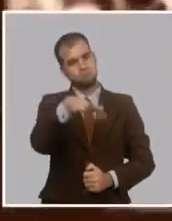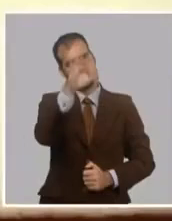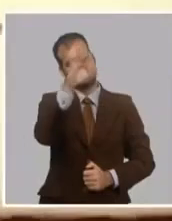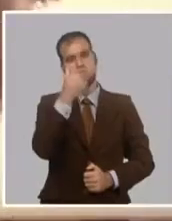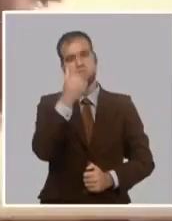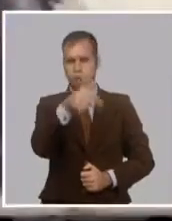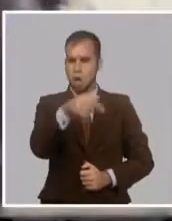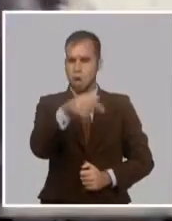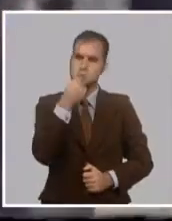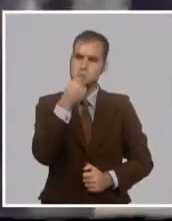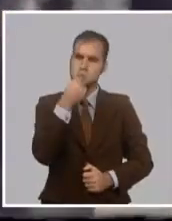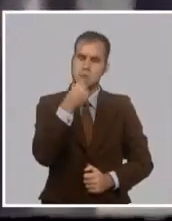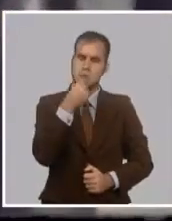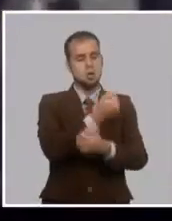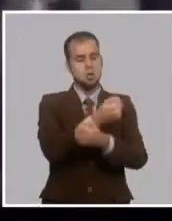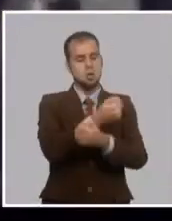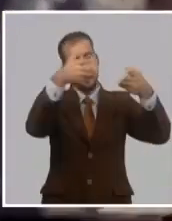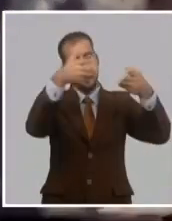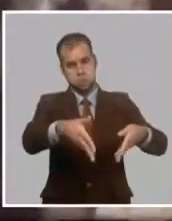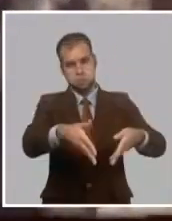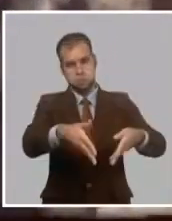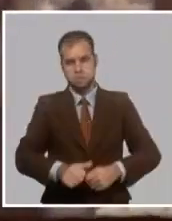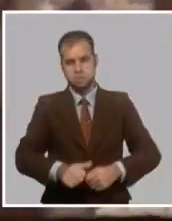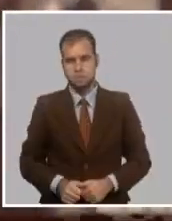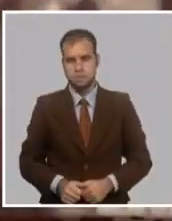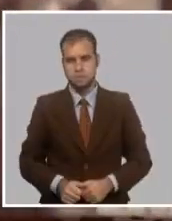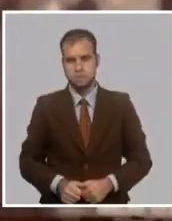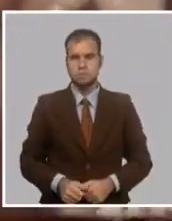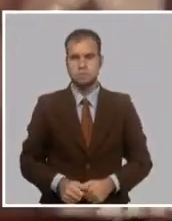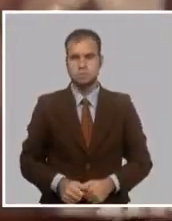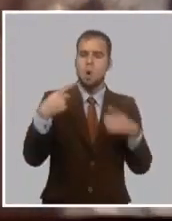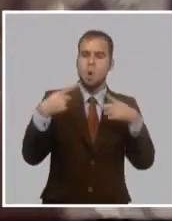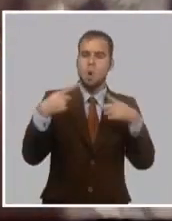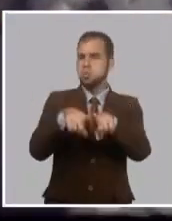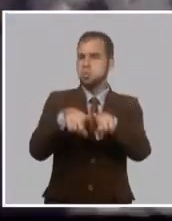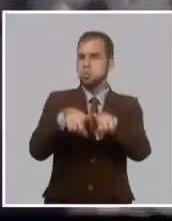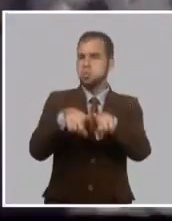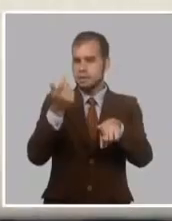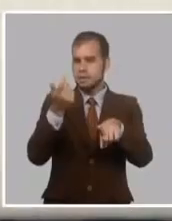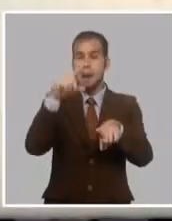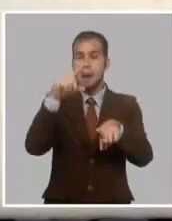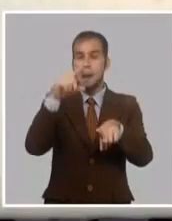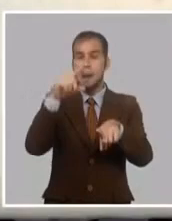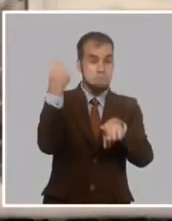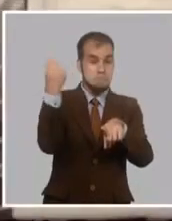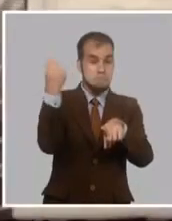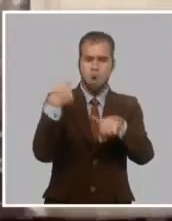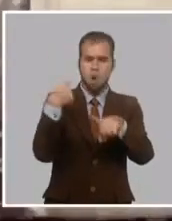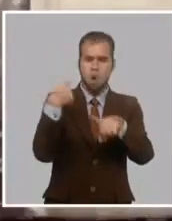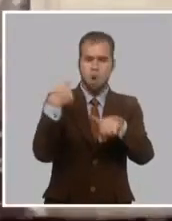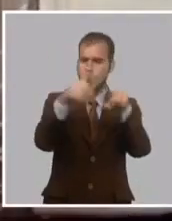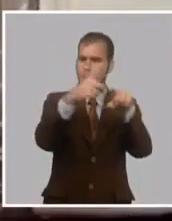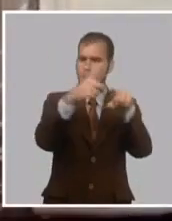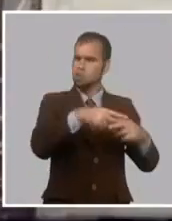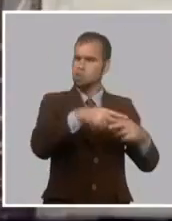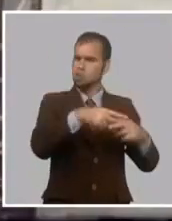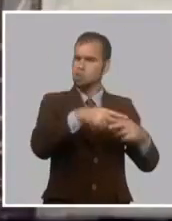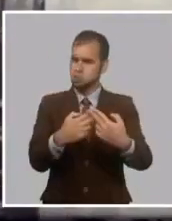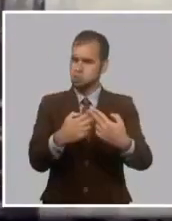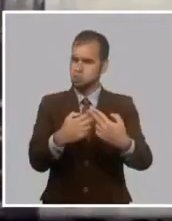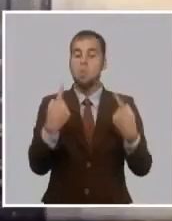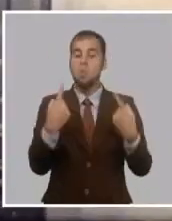para su descanso temporal. Allí, junto a José Maceo, a Guillermón, a Flor y a muchos otros.